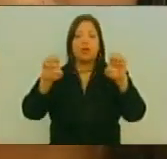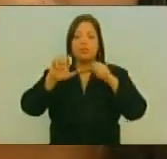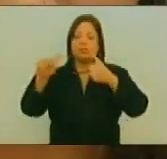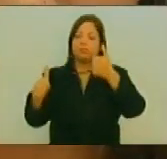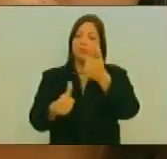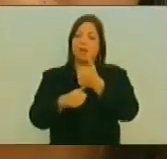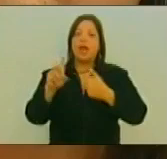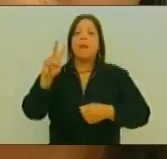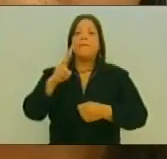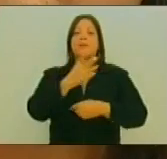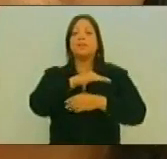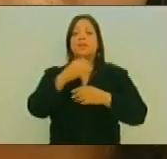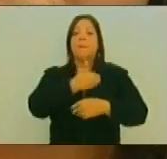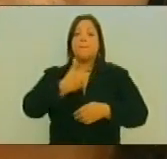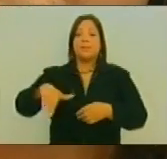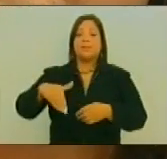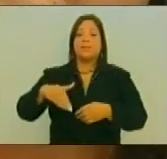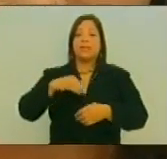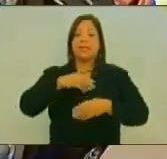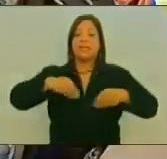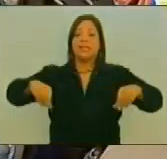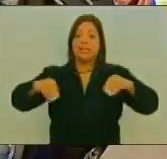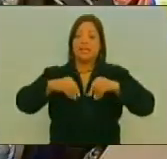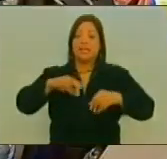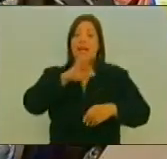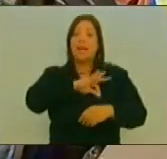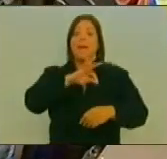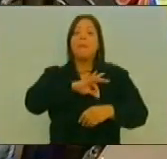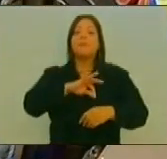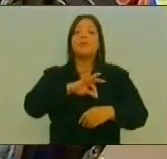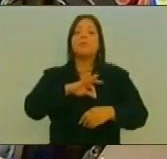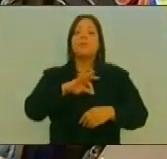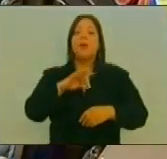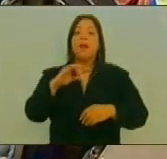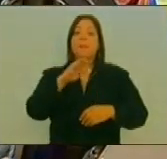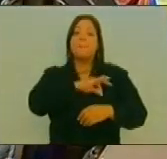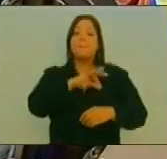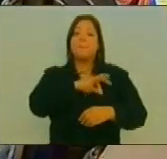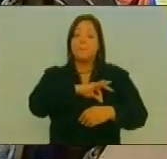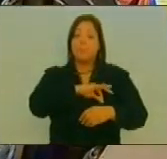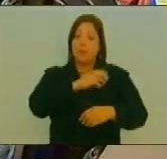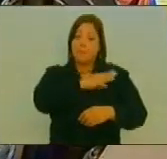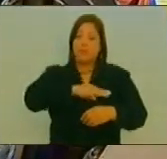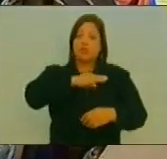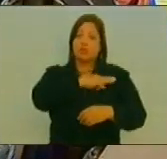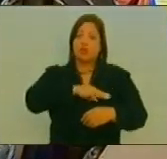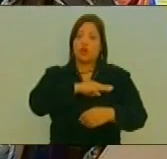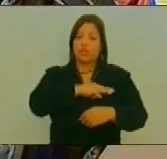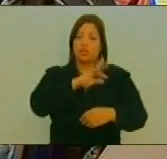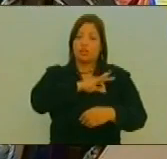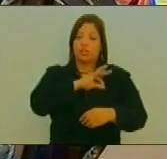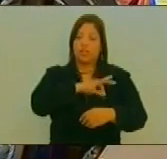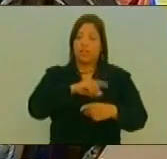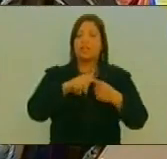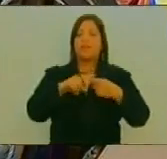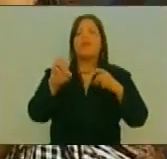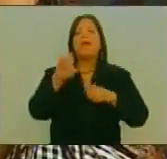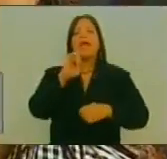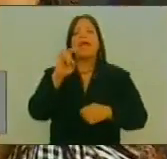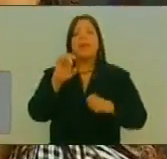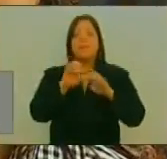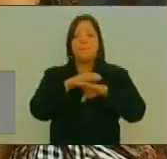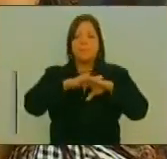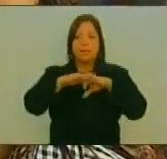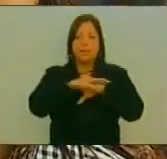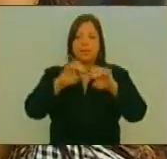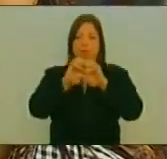Vicepresidente De Socialismo Territorial Y Al Ministro Ubel Roa De Educación Universitaria